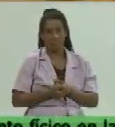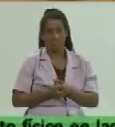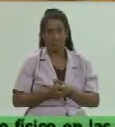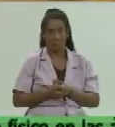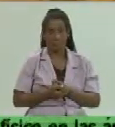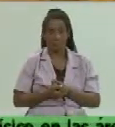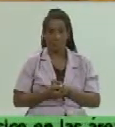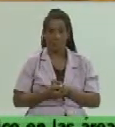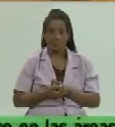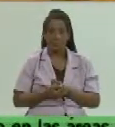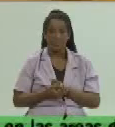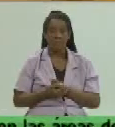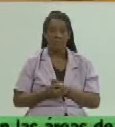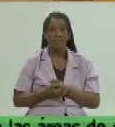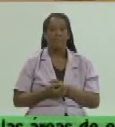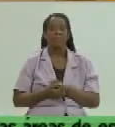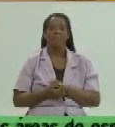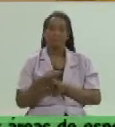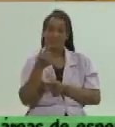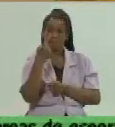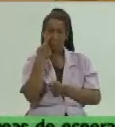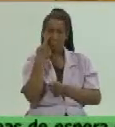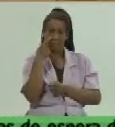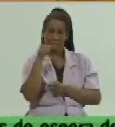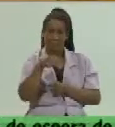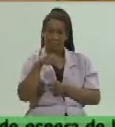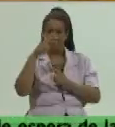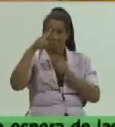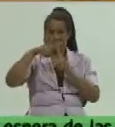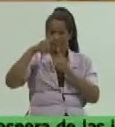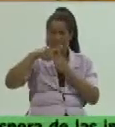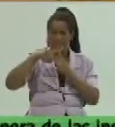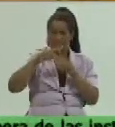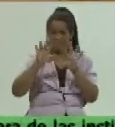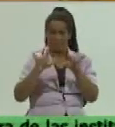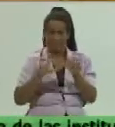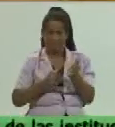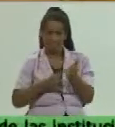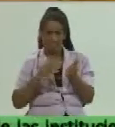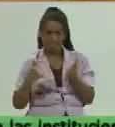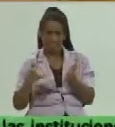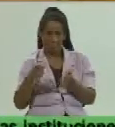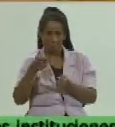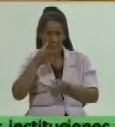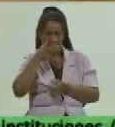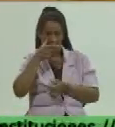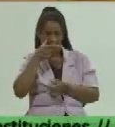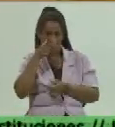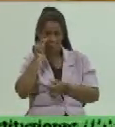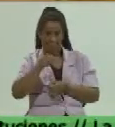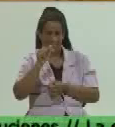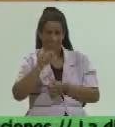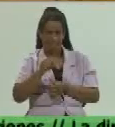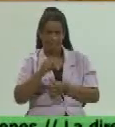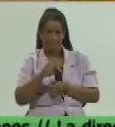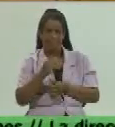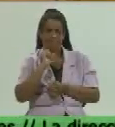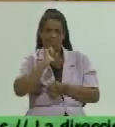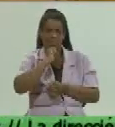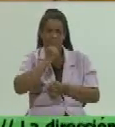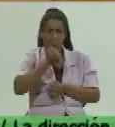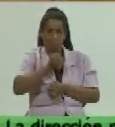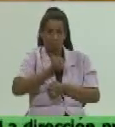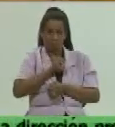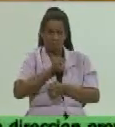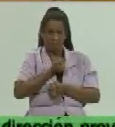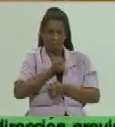partido y con los técnicos que estaban allí de porcino y demás compañeros se implantó que el cerdo comprando los 50 pesos